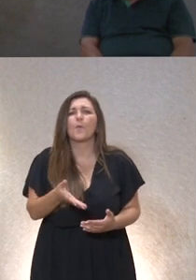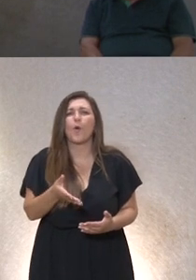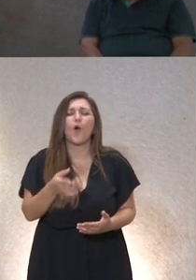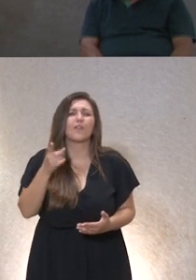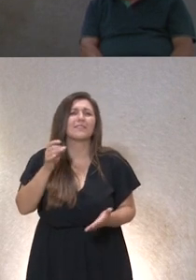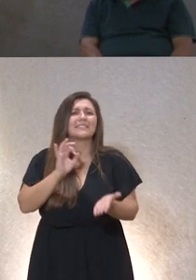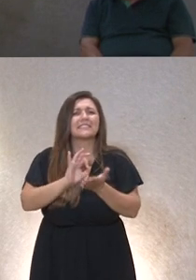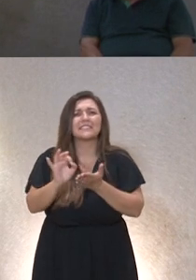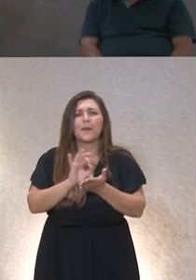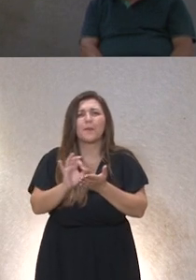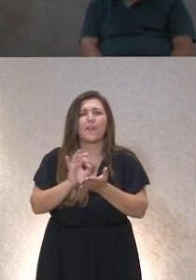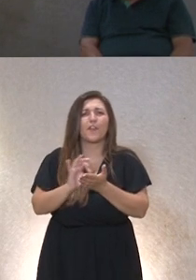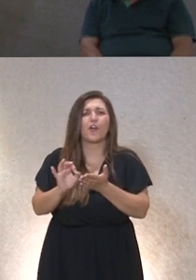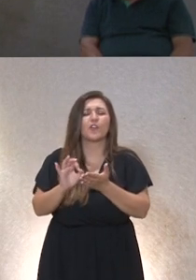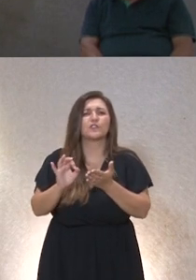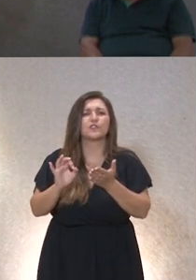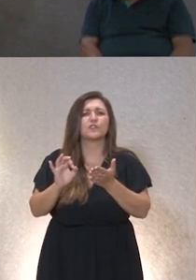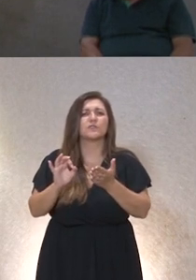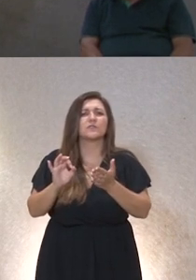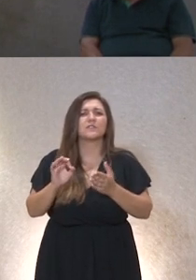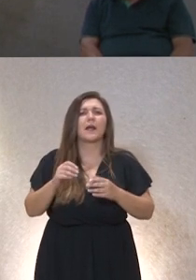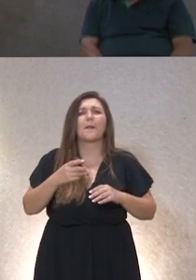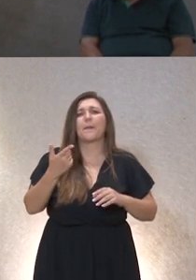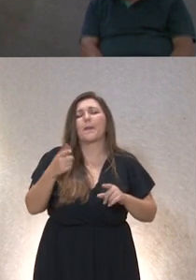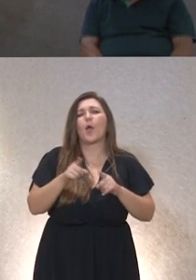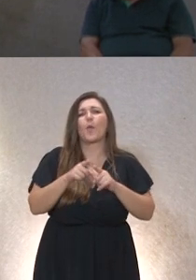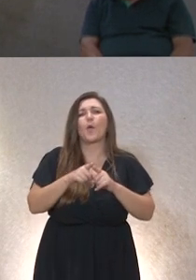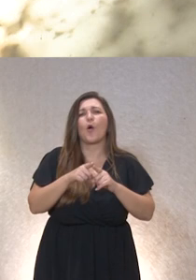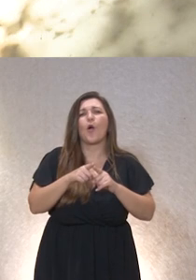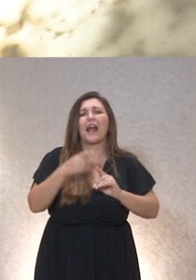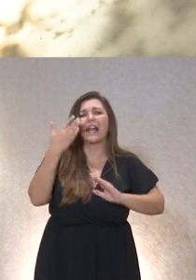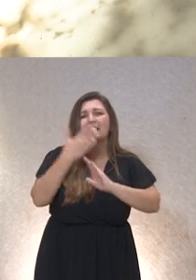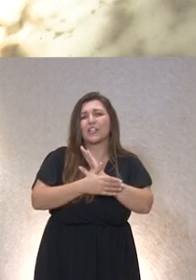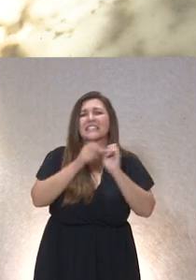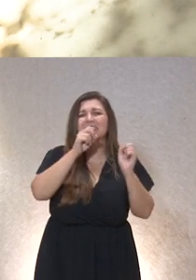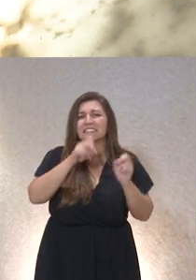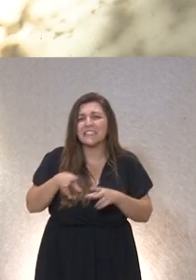servicios inicia Dancy el pilotaje de reducción de restricciones? Pues bueno comienza